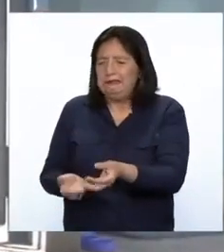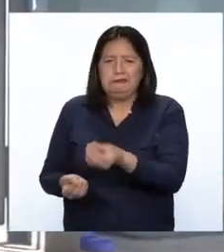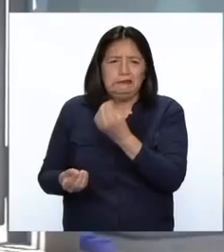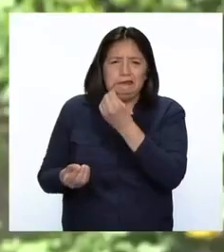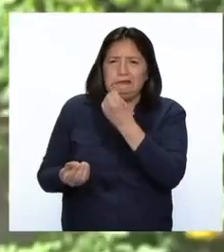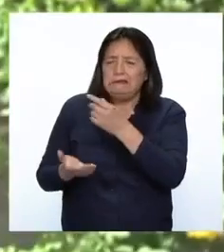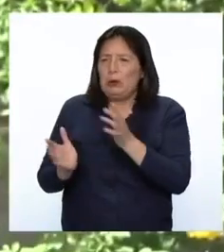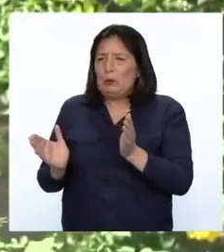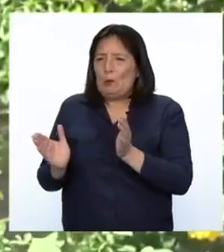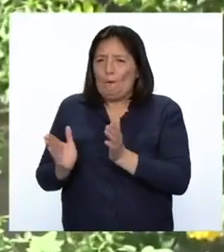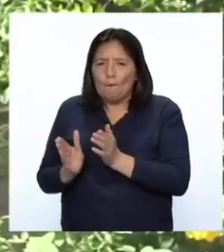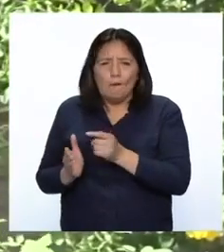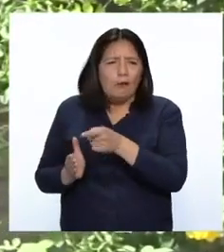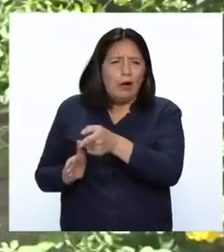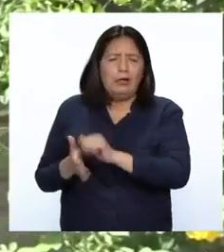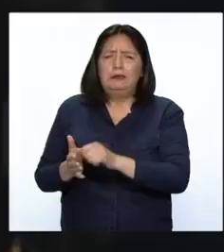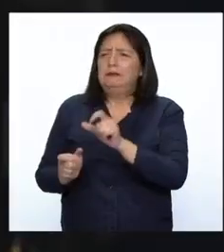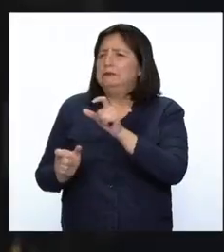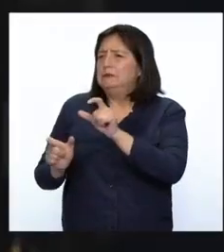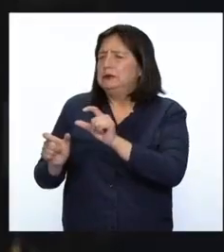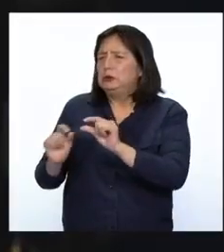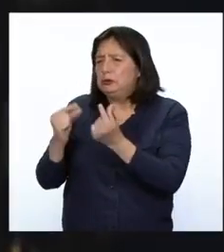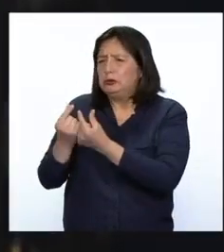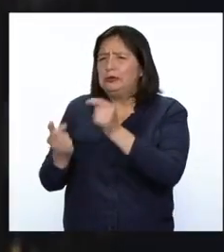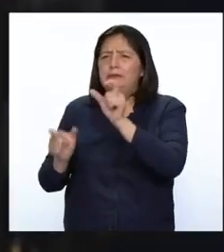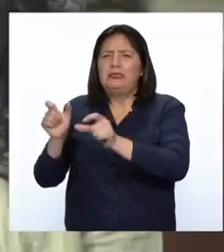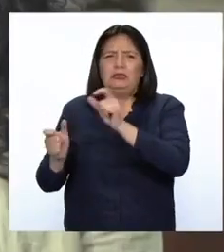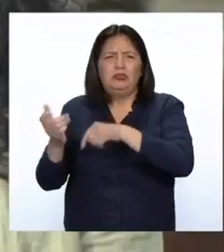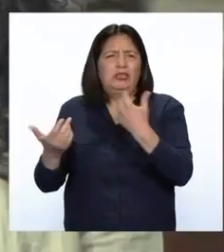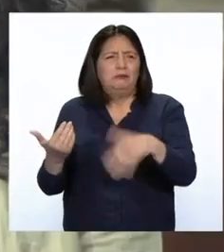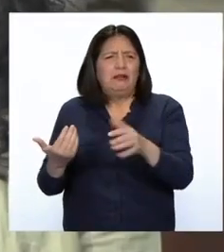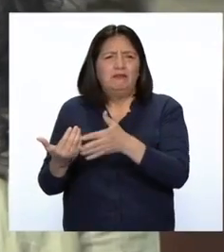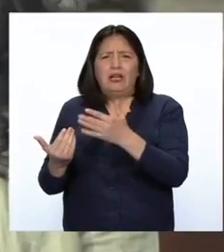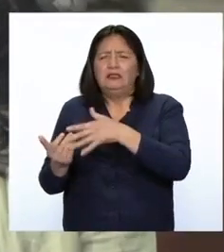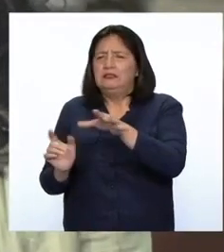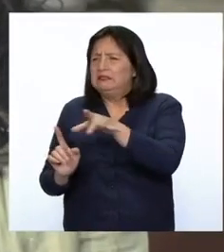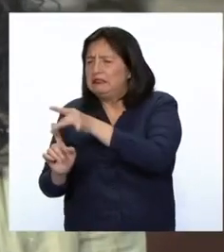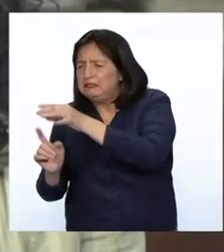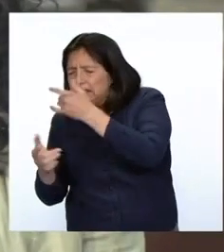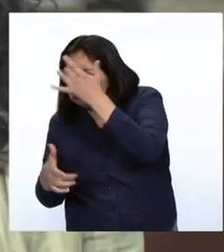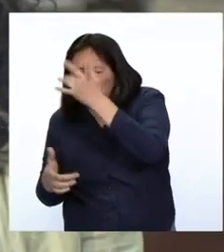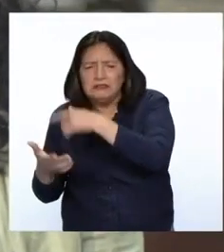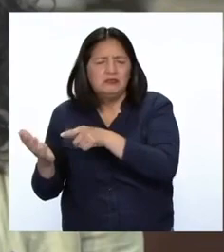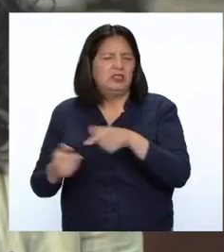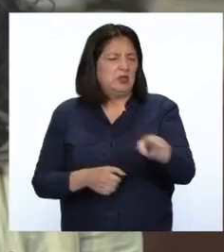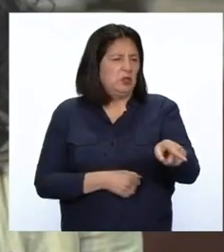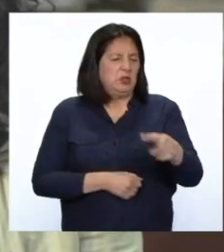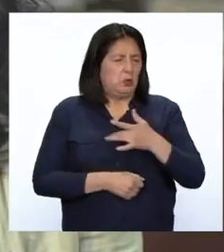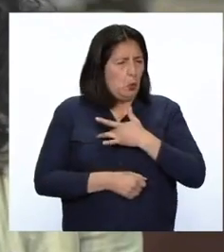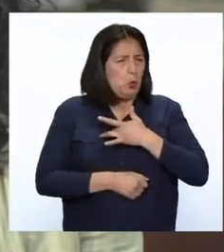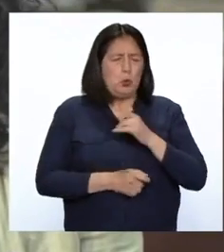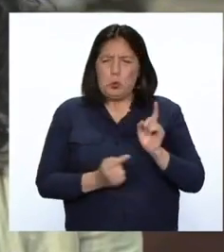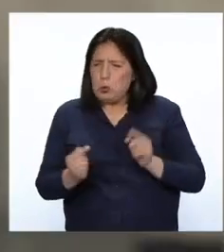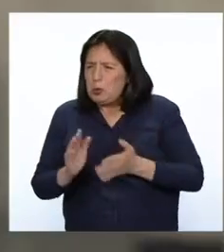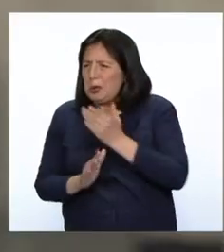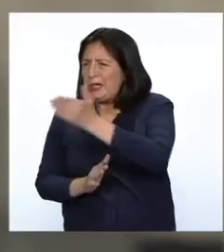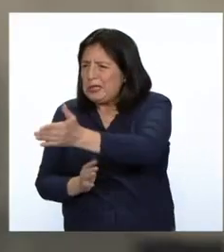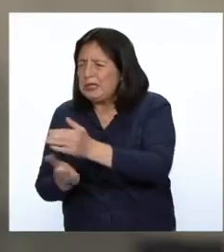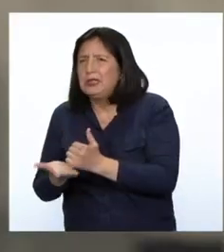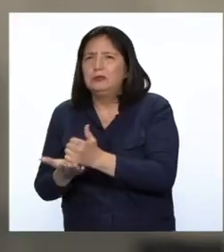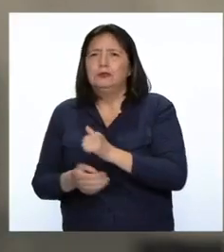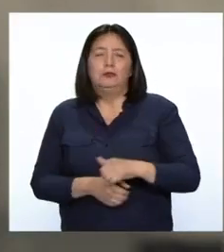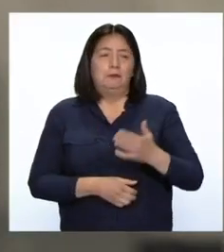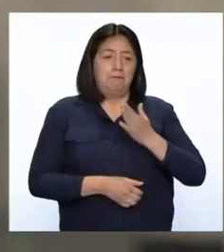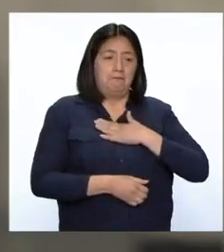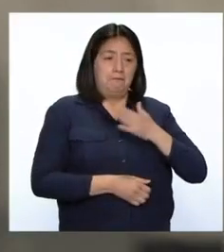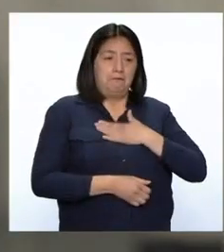en poblaciones más vulnerables. Entonces ella tenía siempre esa sensibilidad por el trabajo de campo. En mi